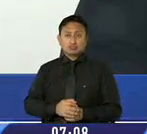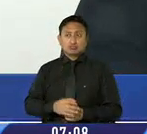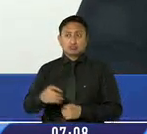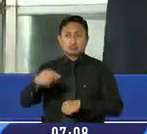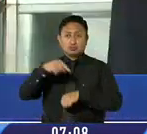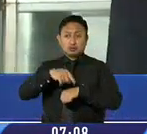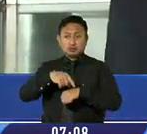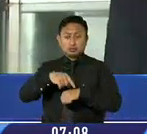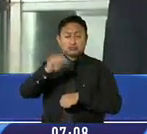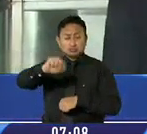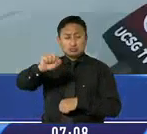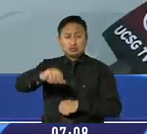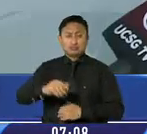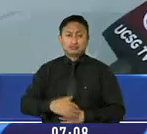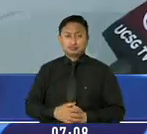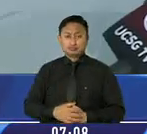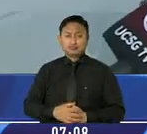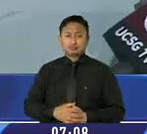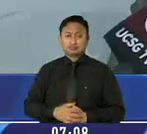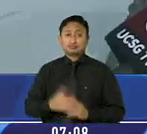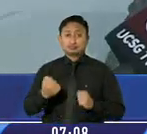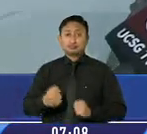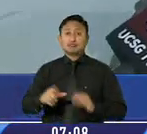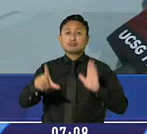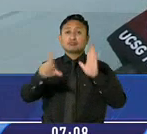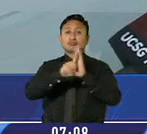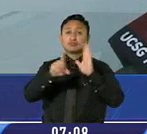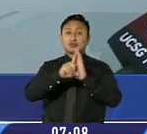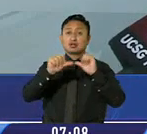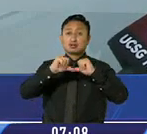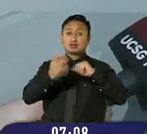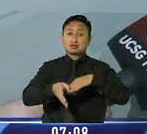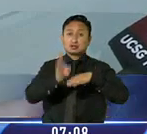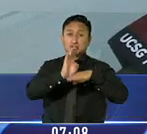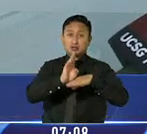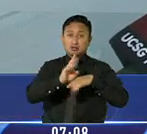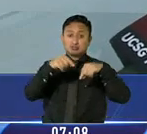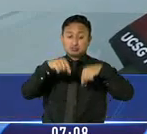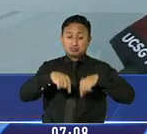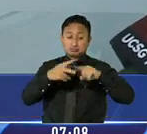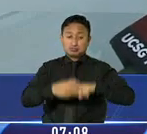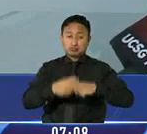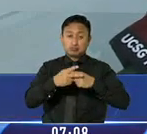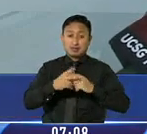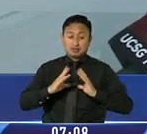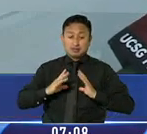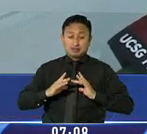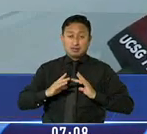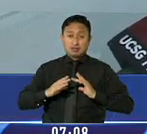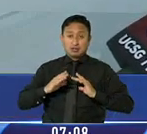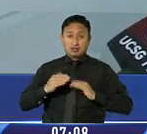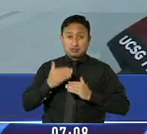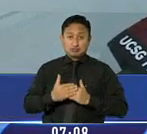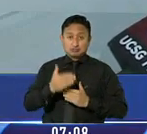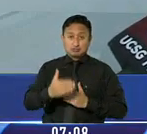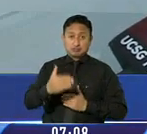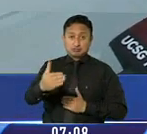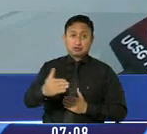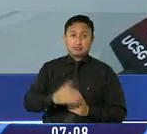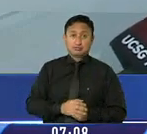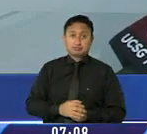cumplirán con los plazos. La ley orgánica de función legislativa, en el momento que entra en vacancia legislativa,